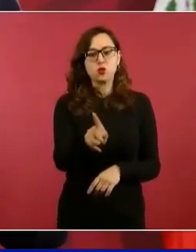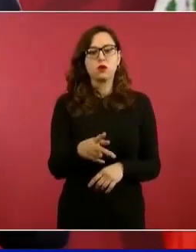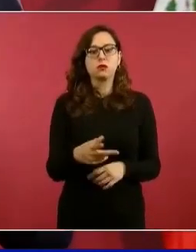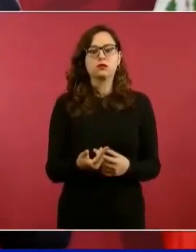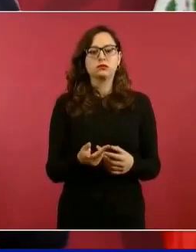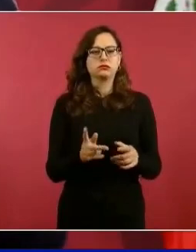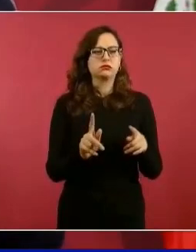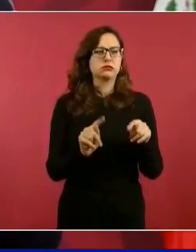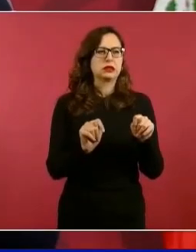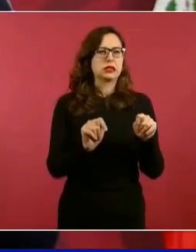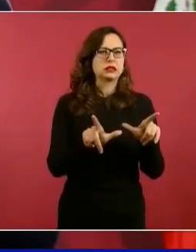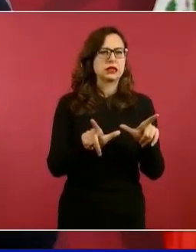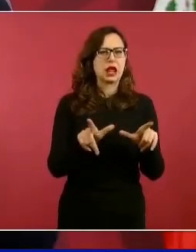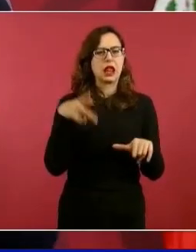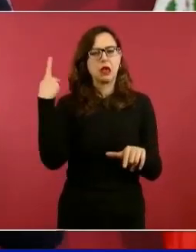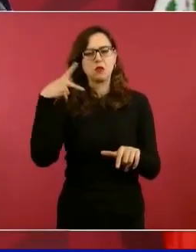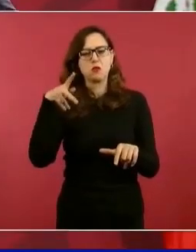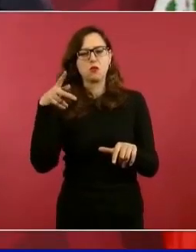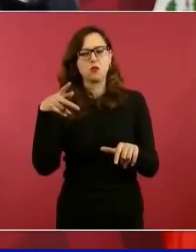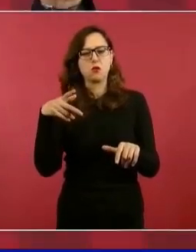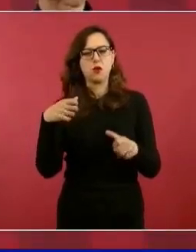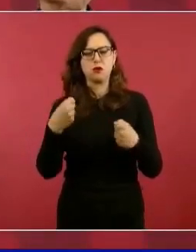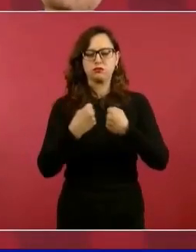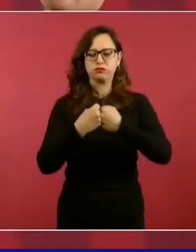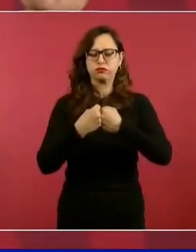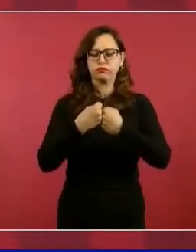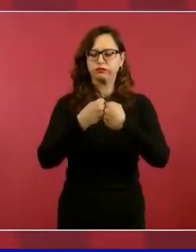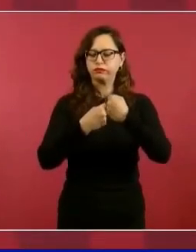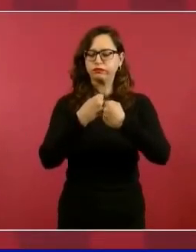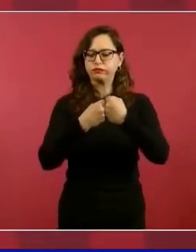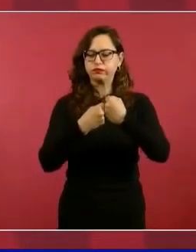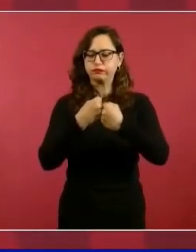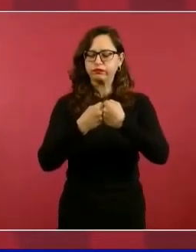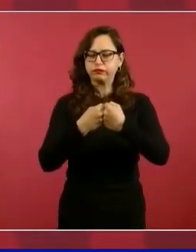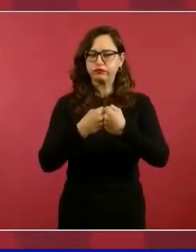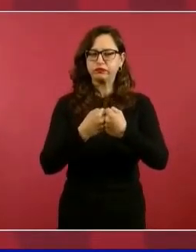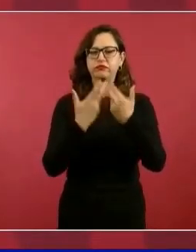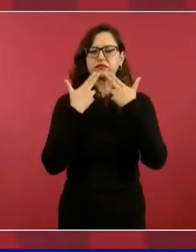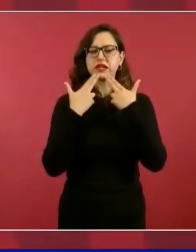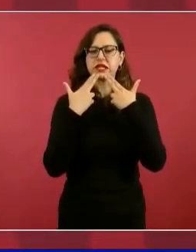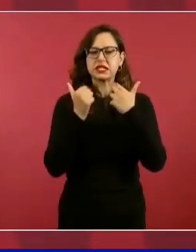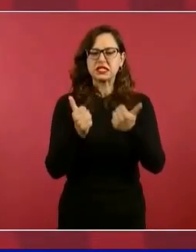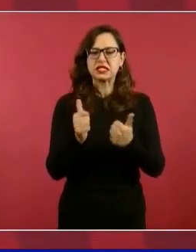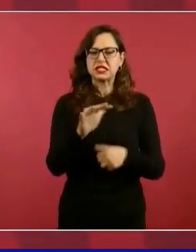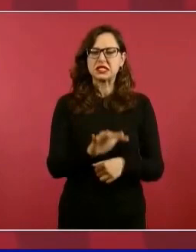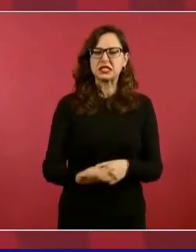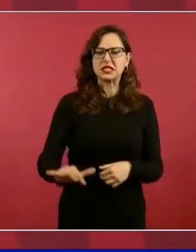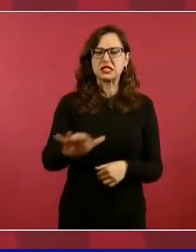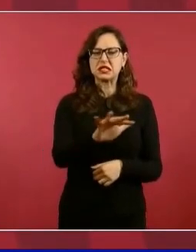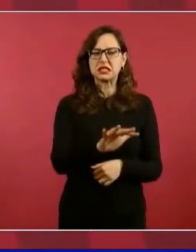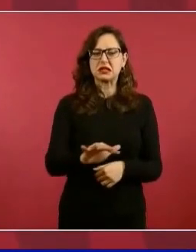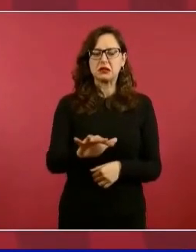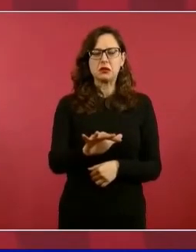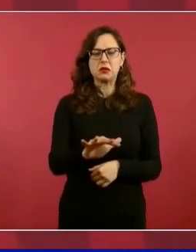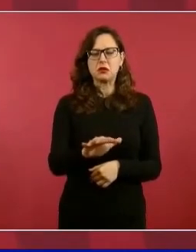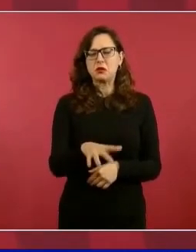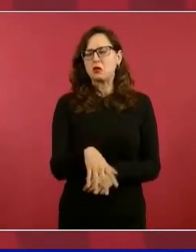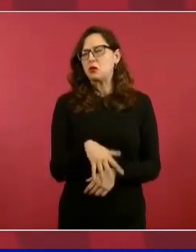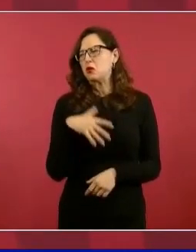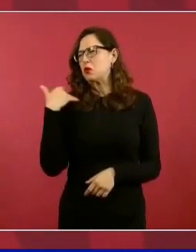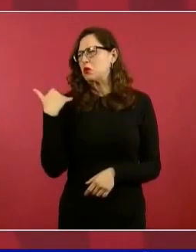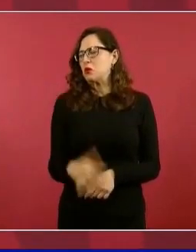Tlaxcala y Puebla, una antigua hacienda y un pueblo. Una pobreza